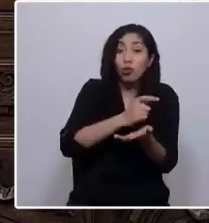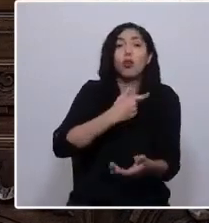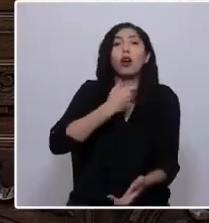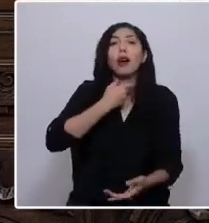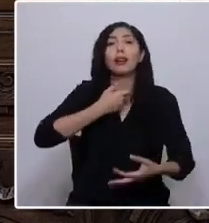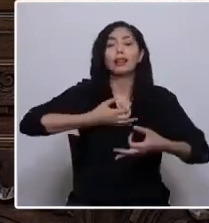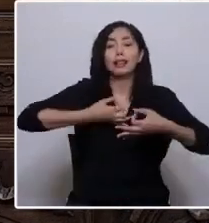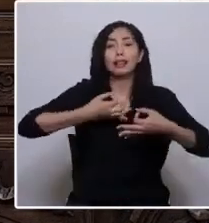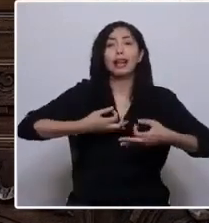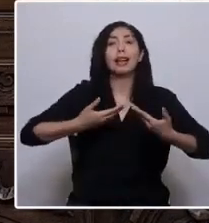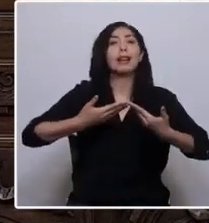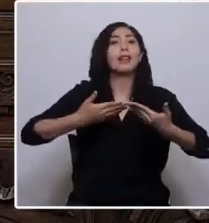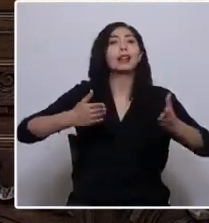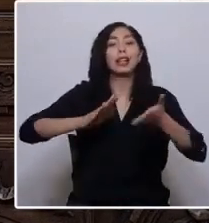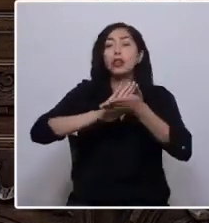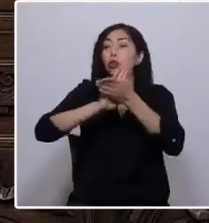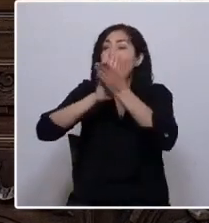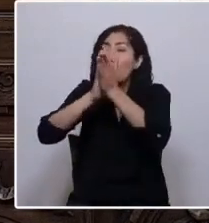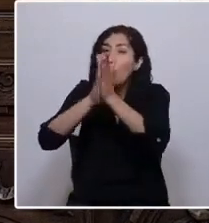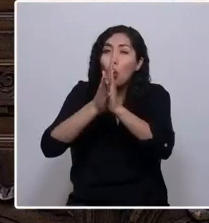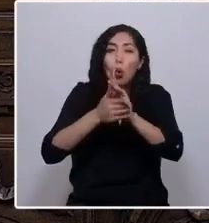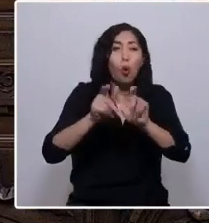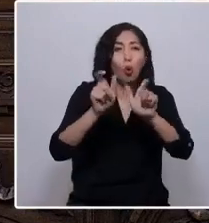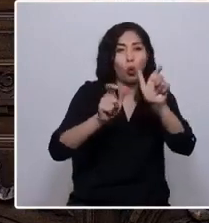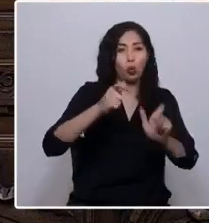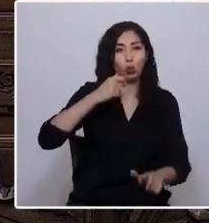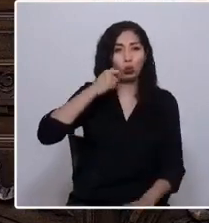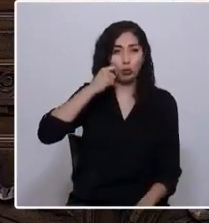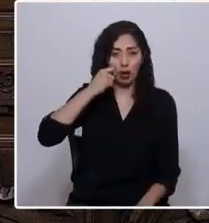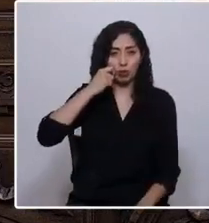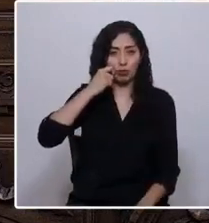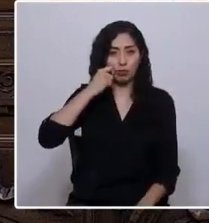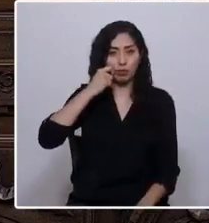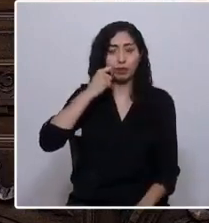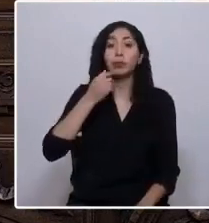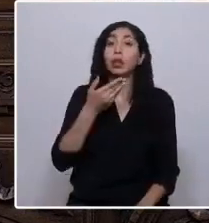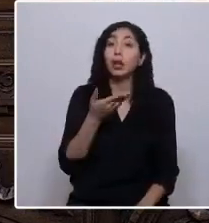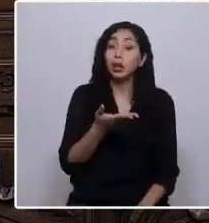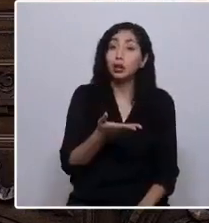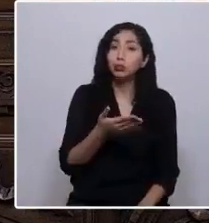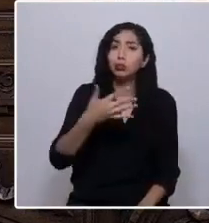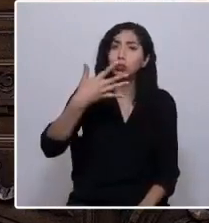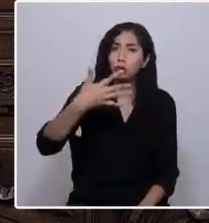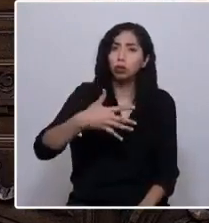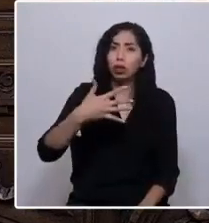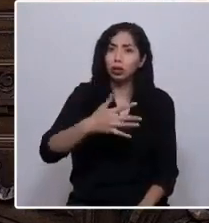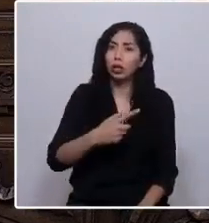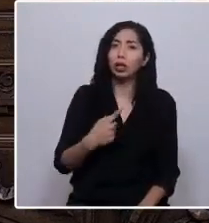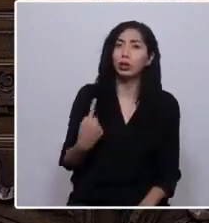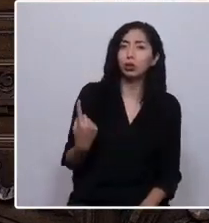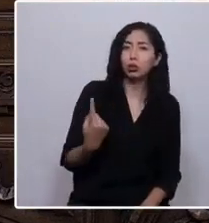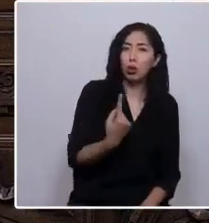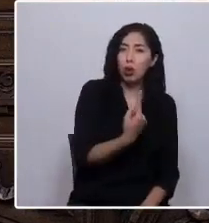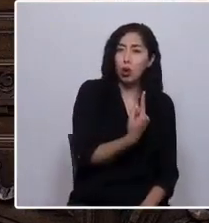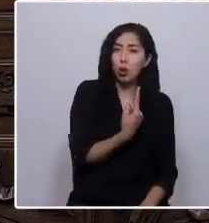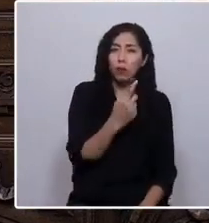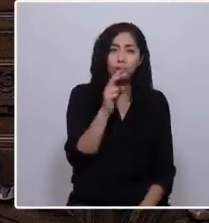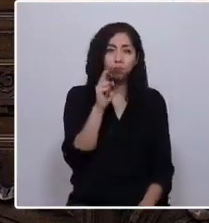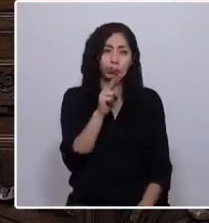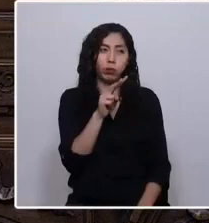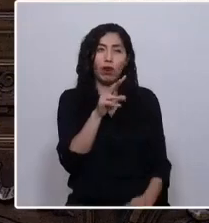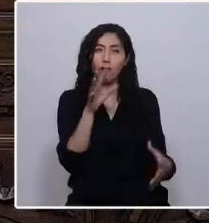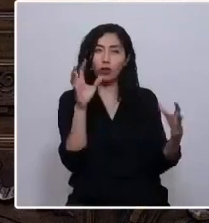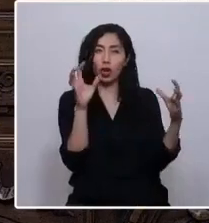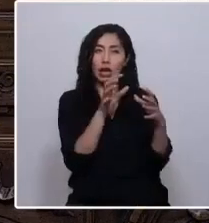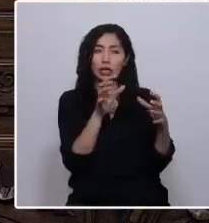libertad de todos los seres humanos. Dicho esto, es importante que todos repudiemos cualquier acto de violencia